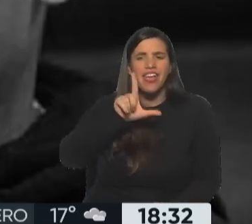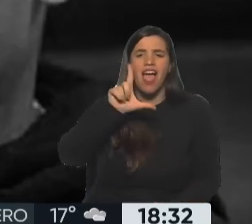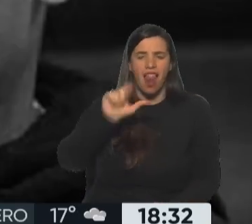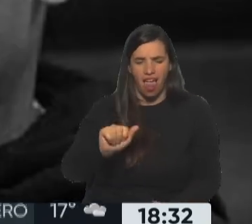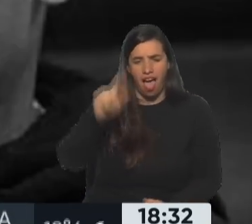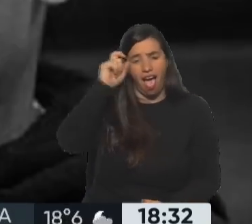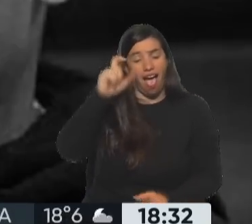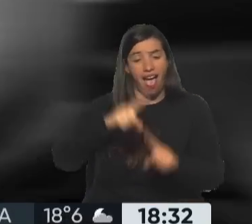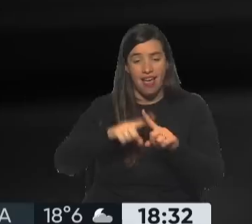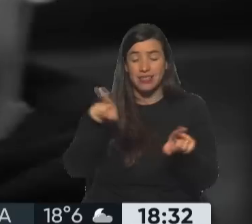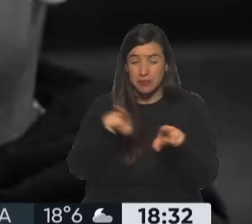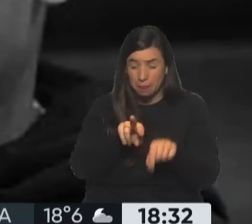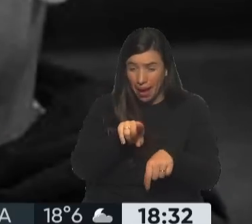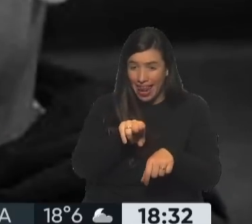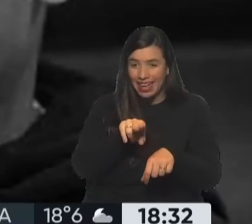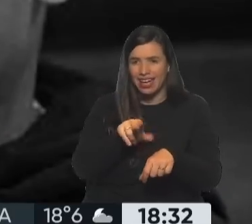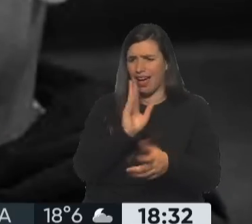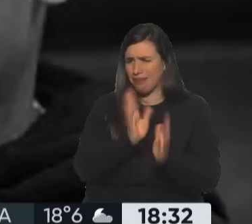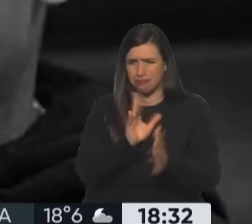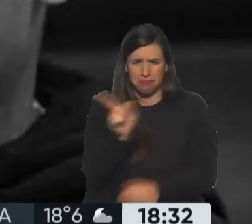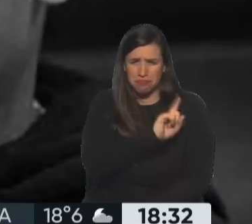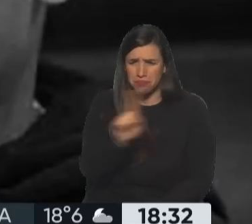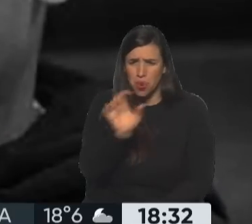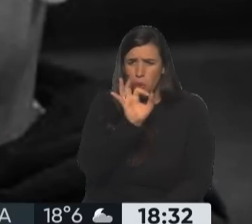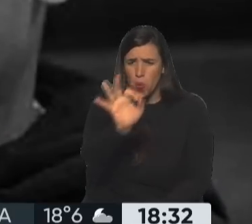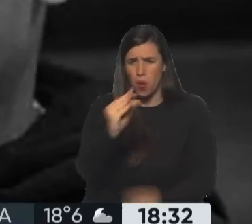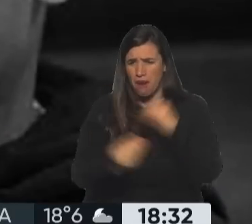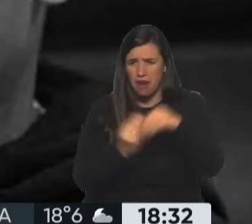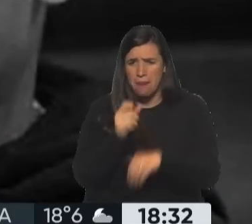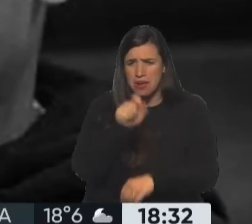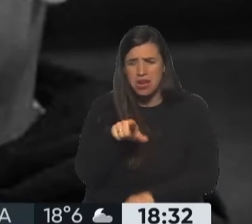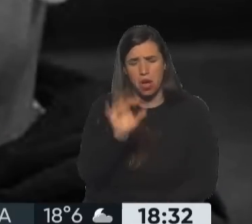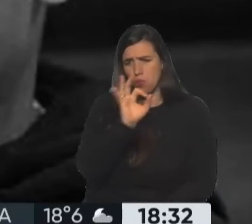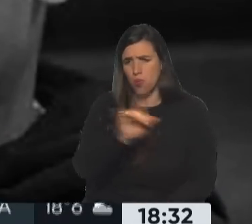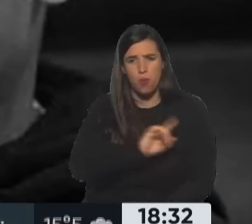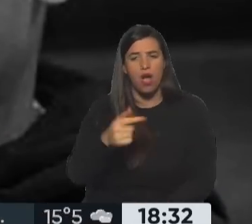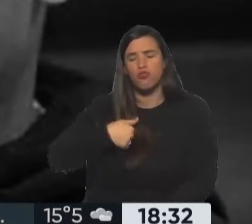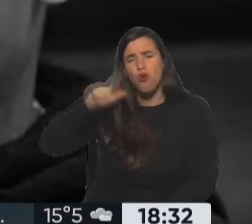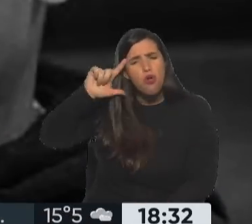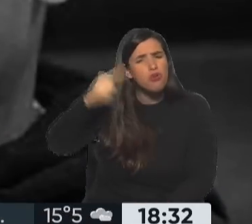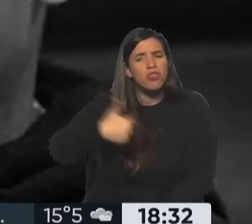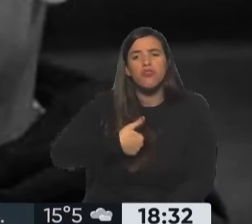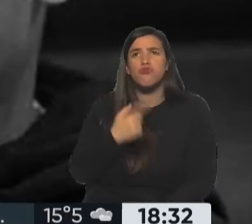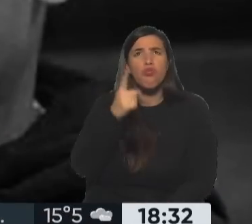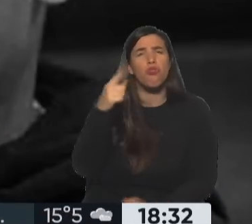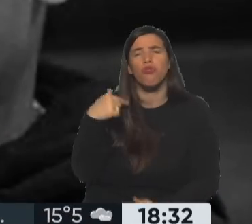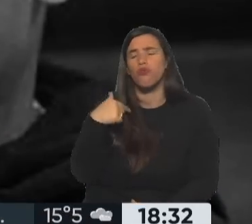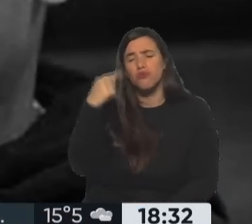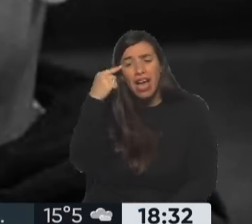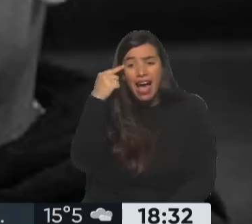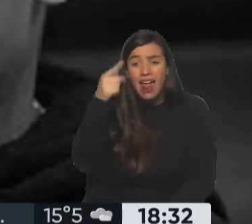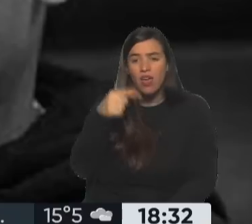ni a su familia. Además, dijo, soy inocente. Creo en Dios, creo que todo va a salir bien,